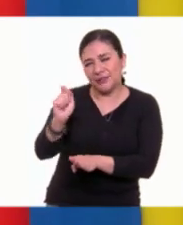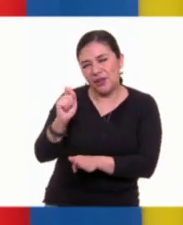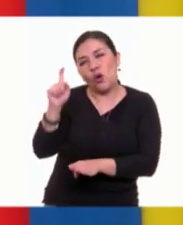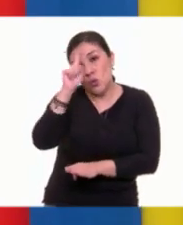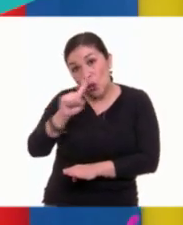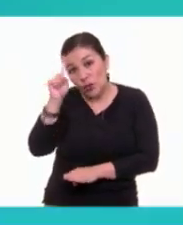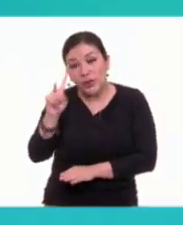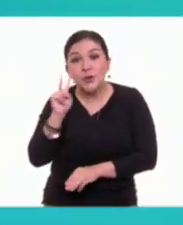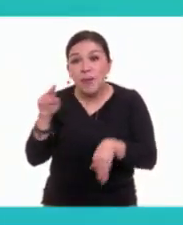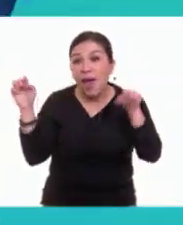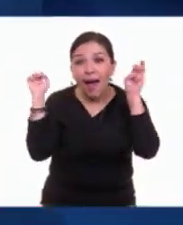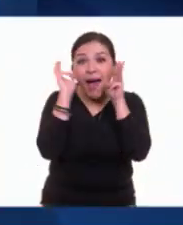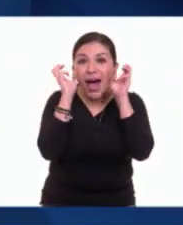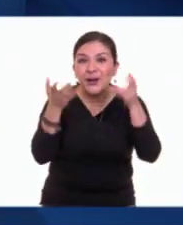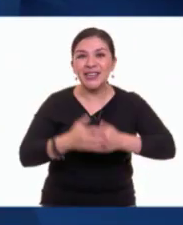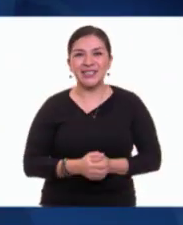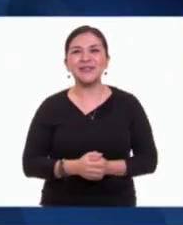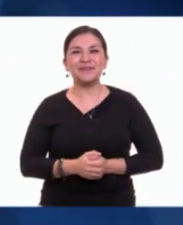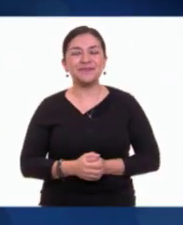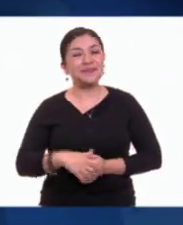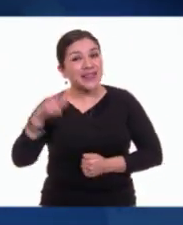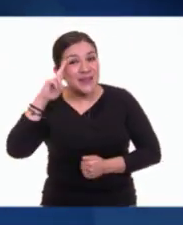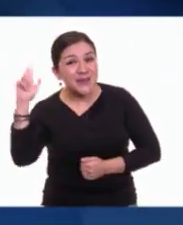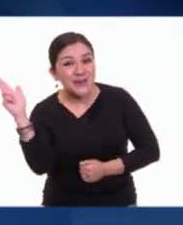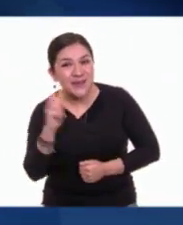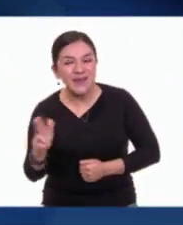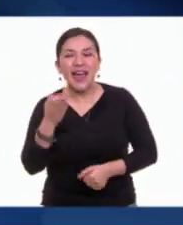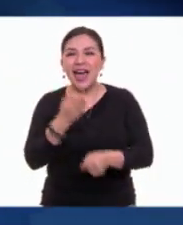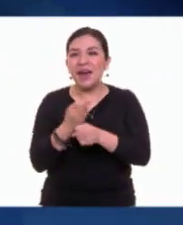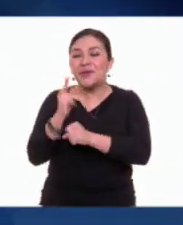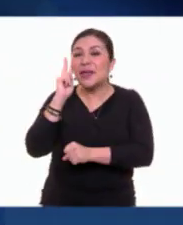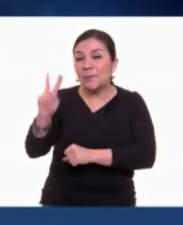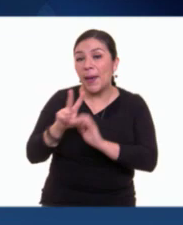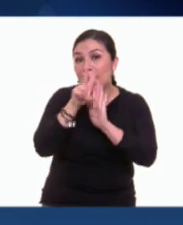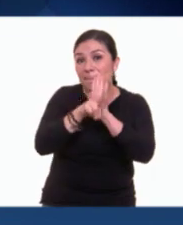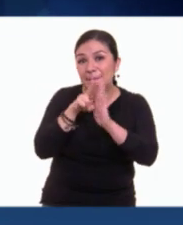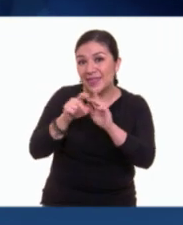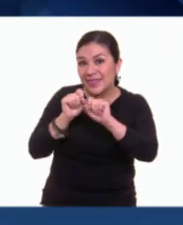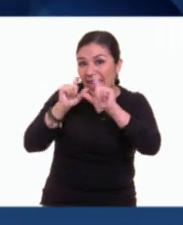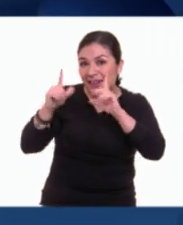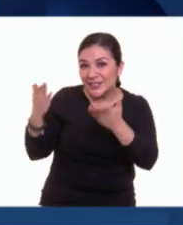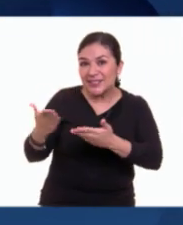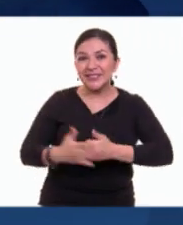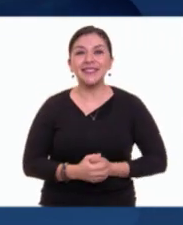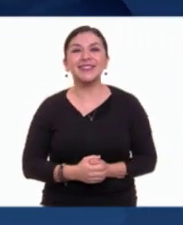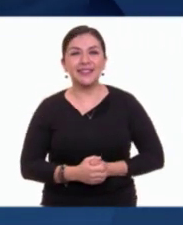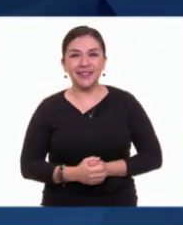consejos. ¡Listo! ¡Hola! ¡Vamos a ver el siguiente video!